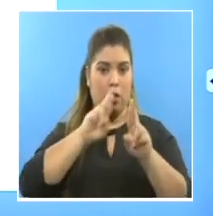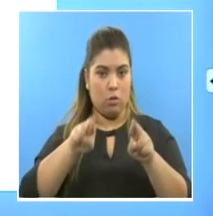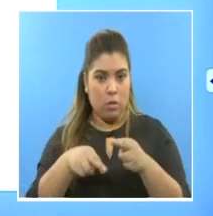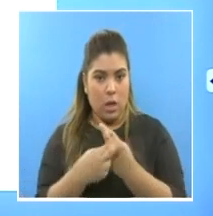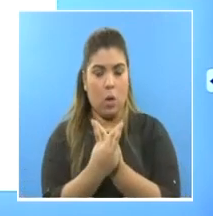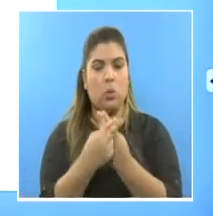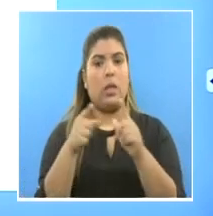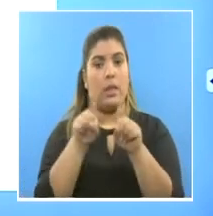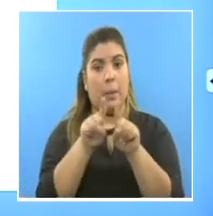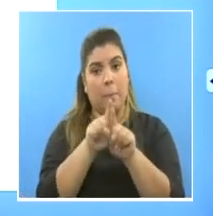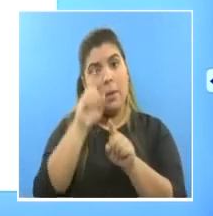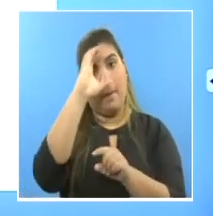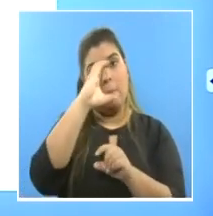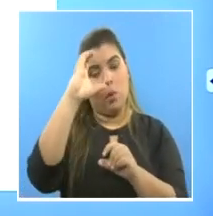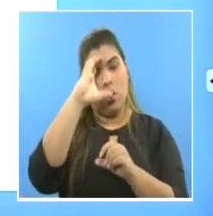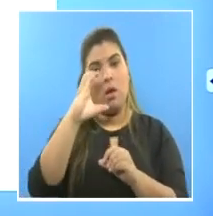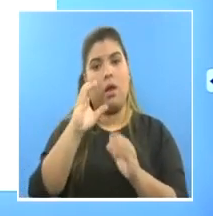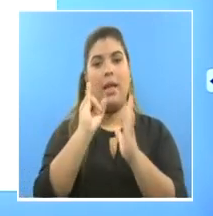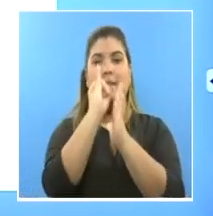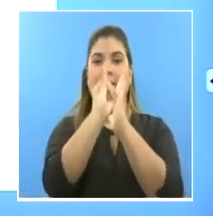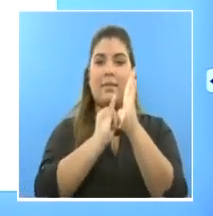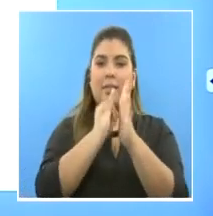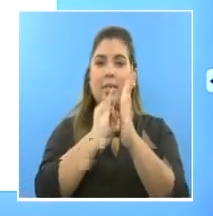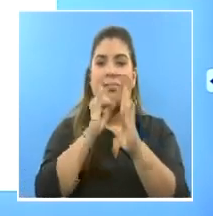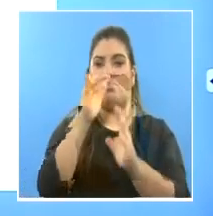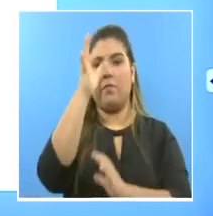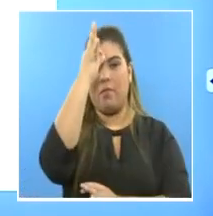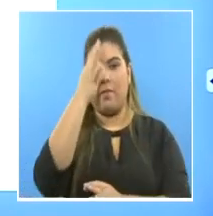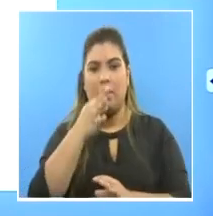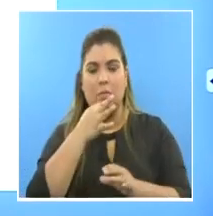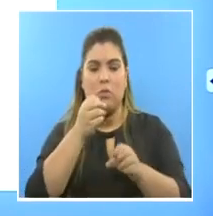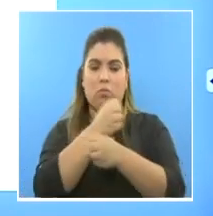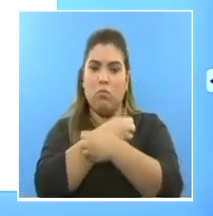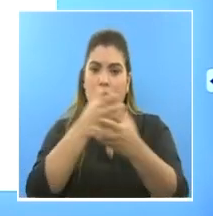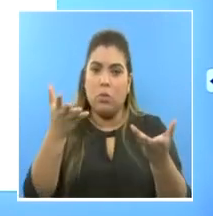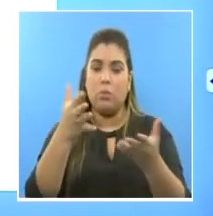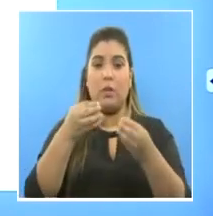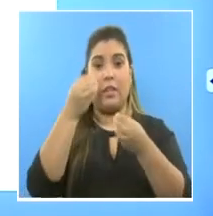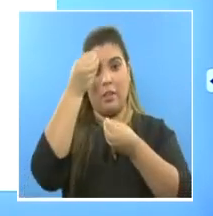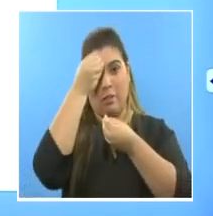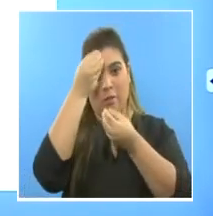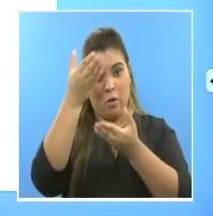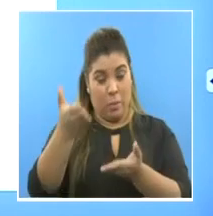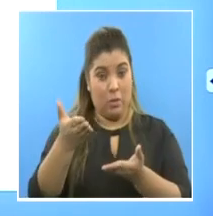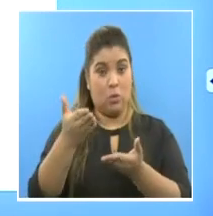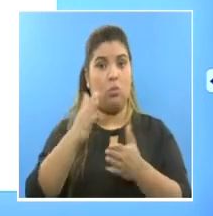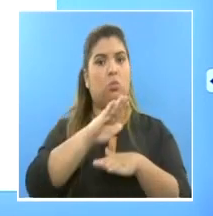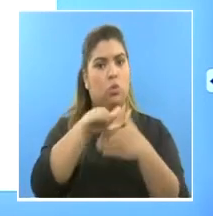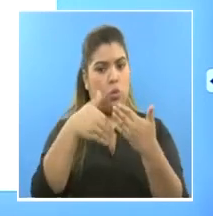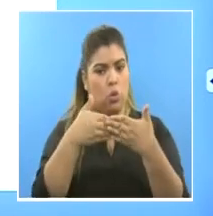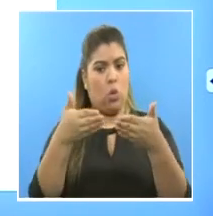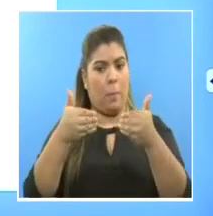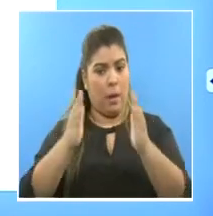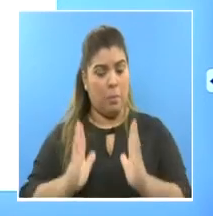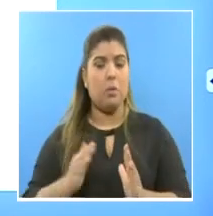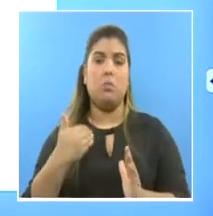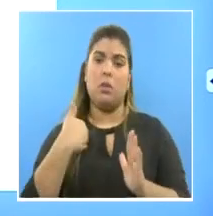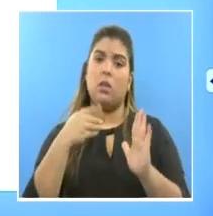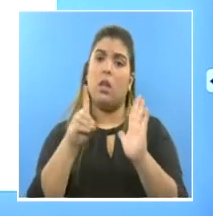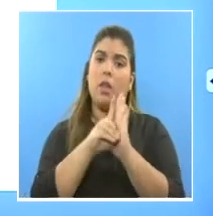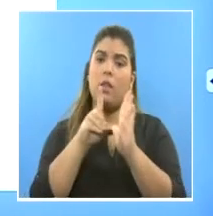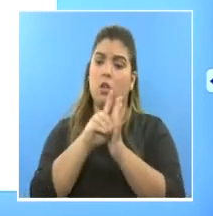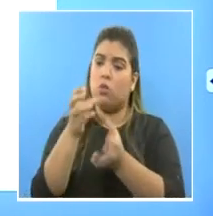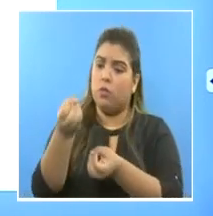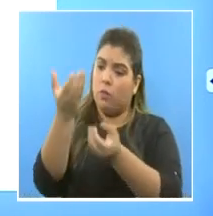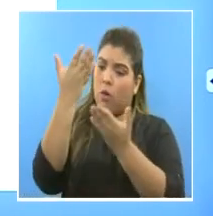comunicados de las redes sociales porque una población informada tiene la